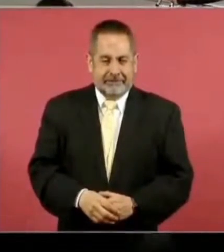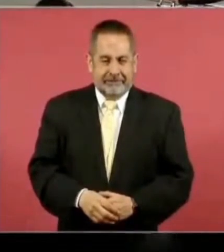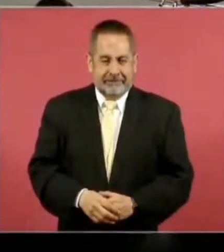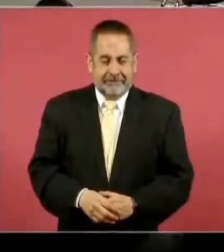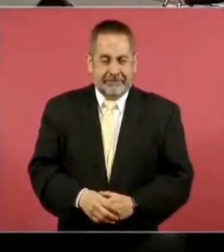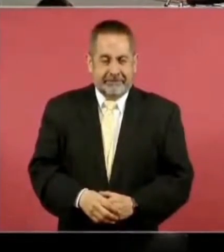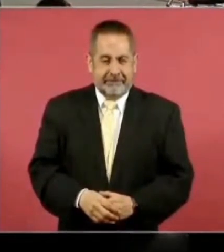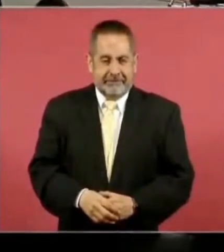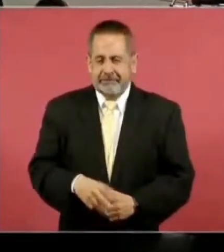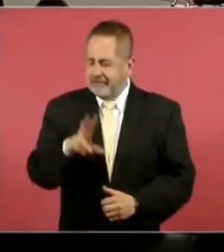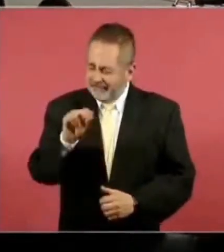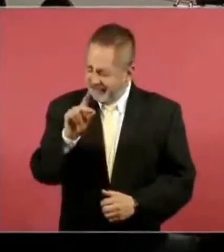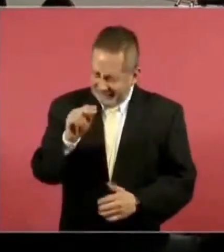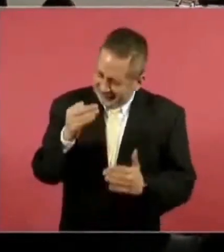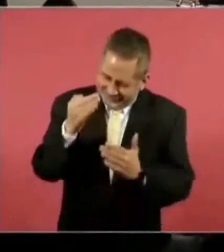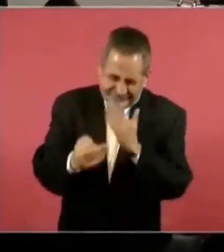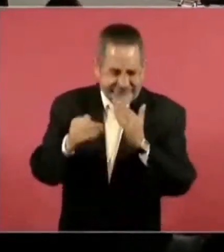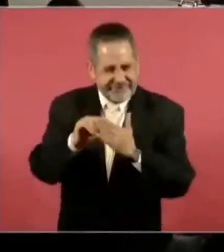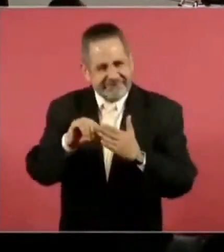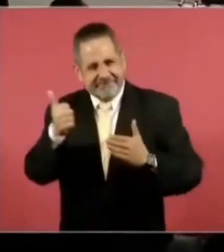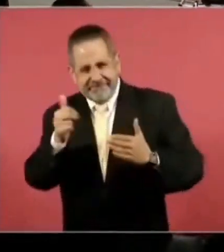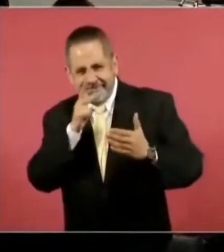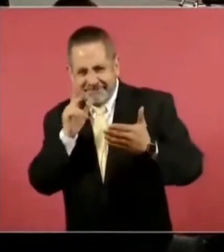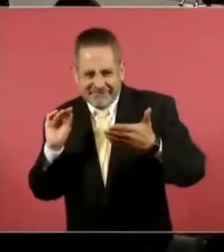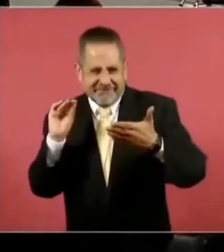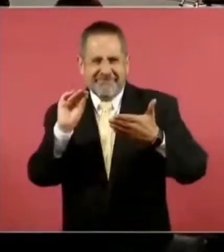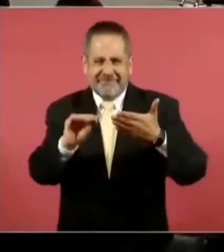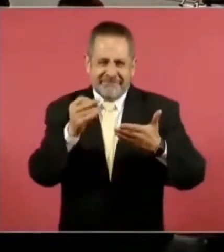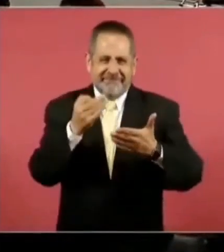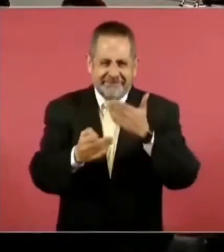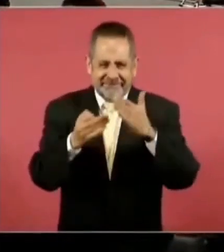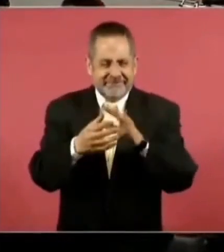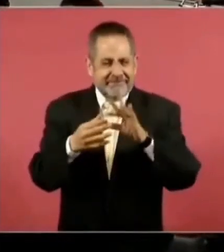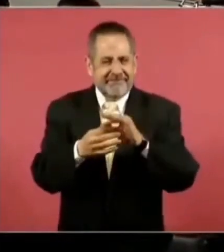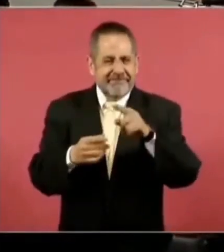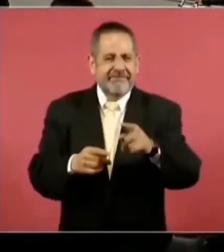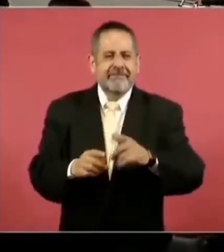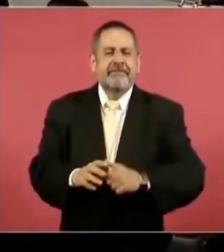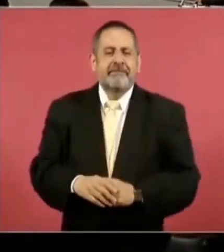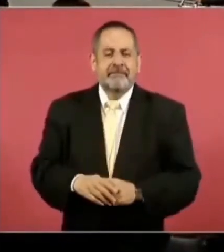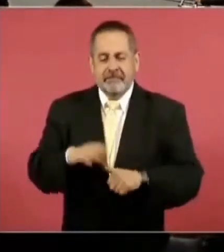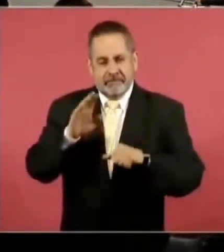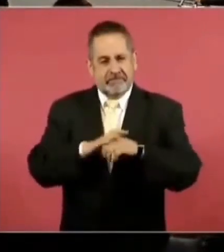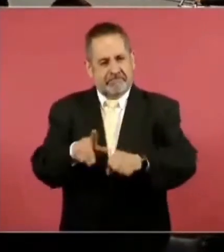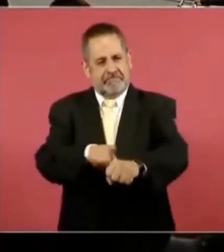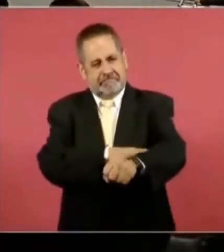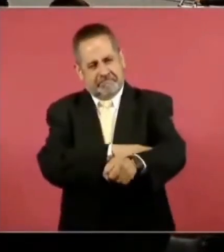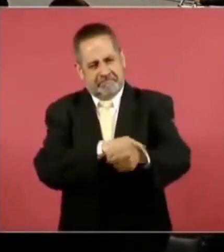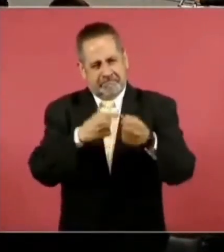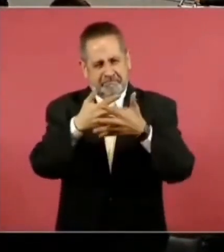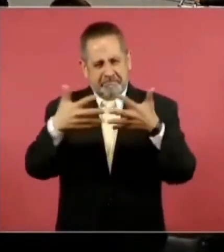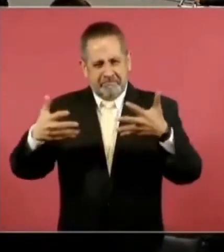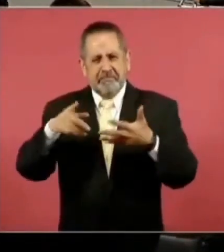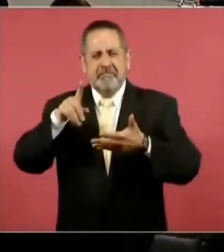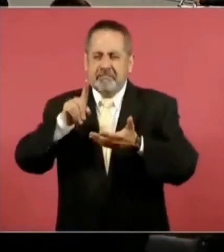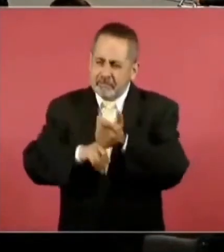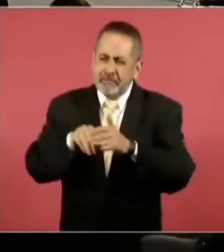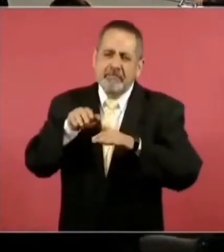No, pero falta, falta, porque es más amplia, porque habla de los hijos.